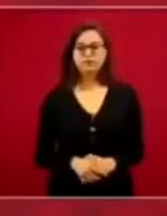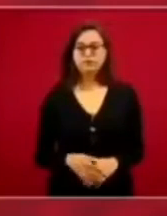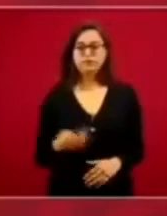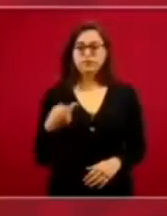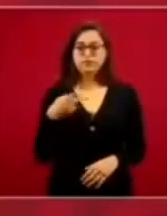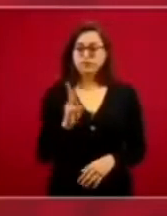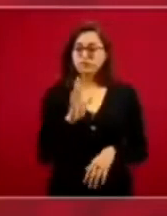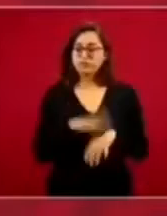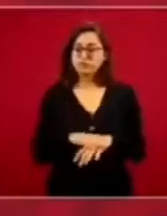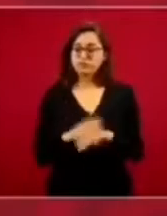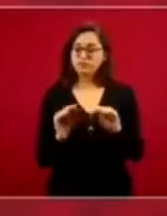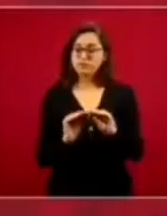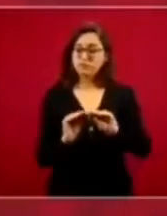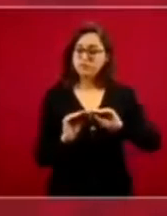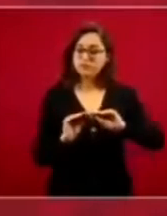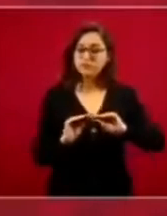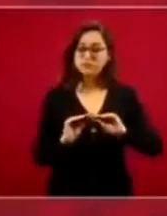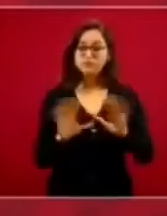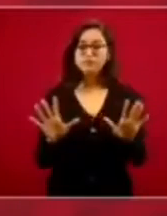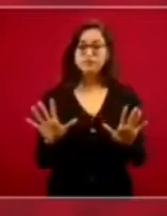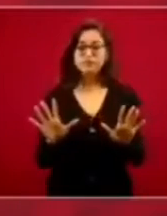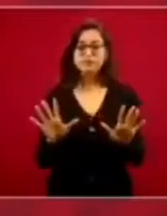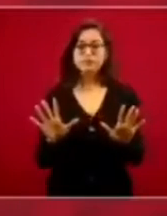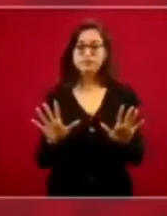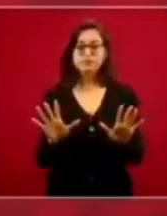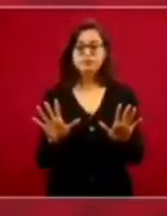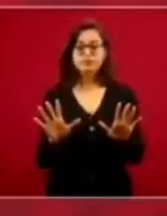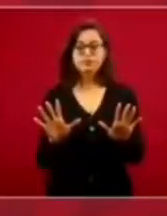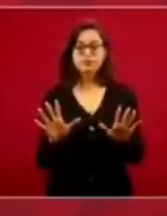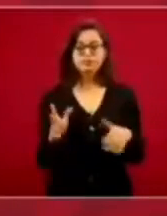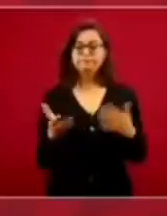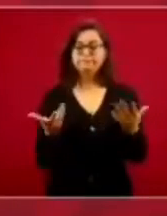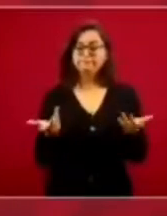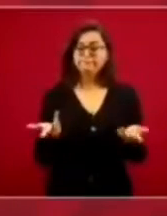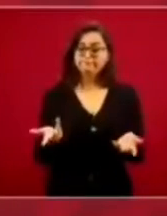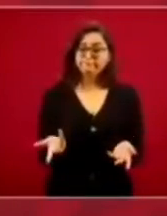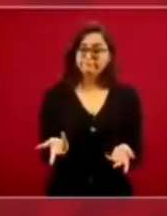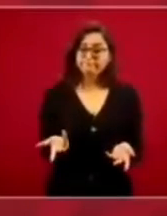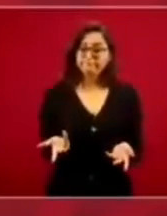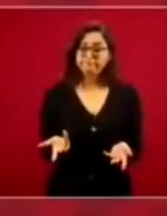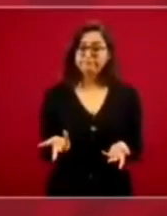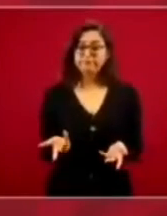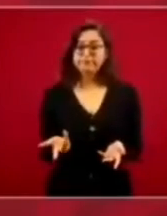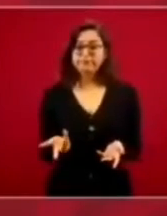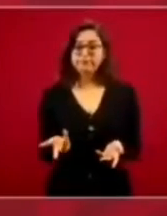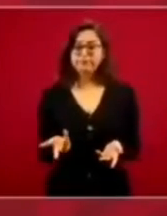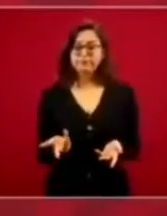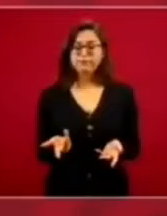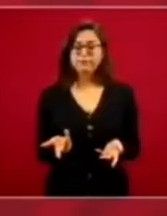manifiesto es que hay un